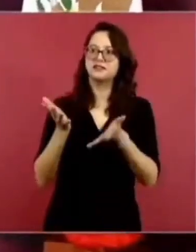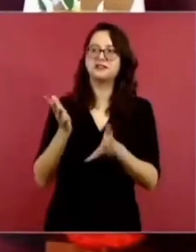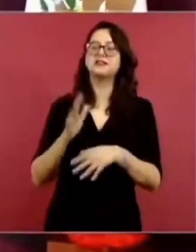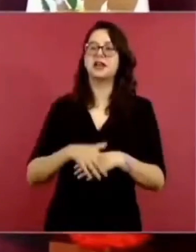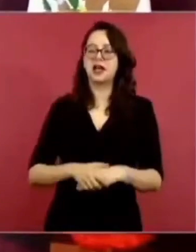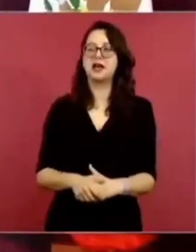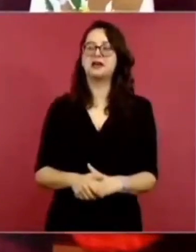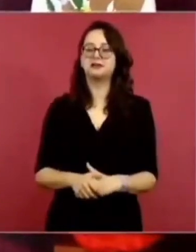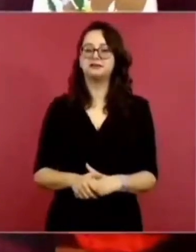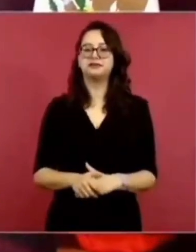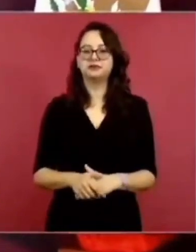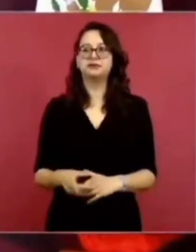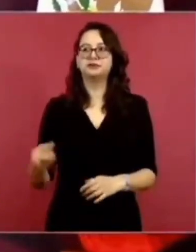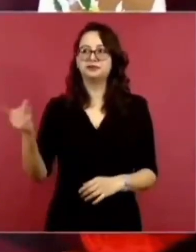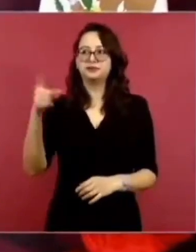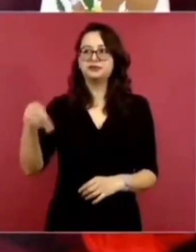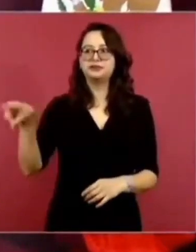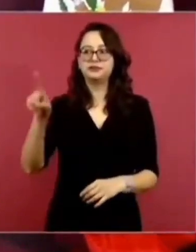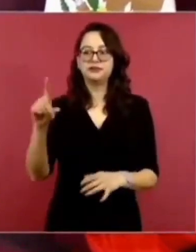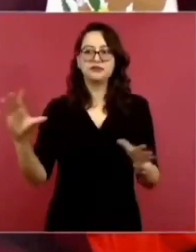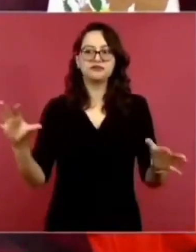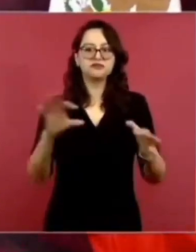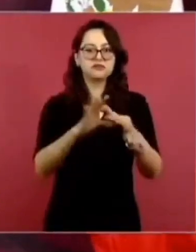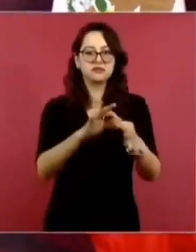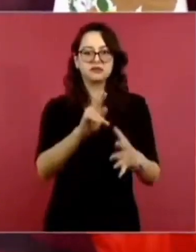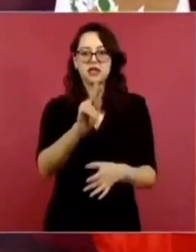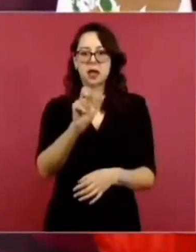filo panistas